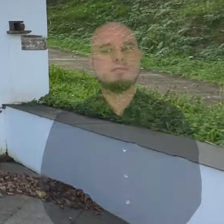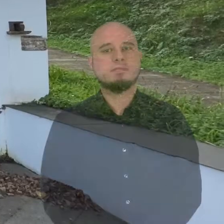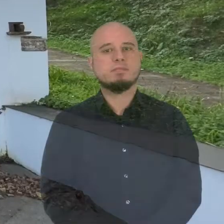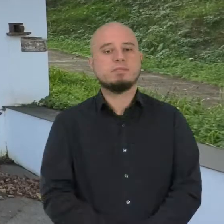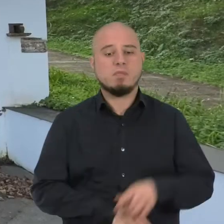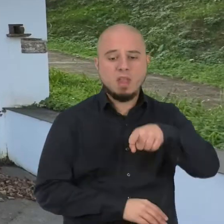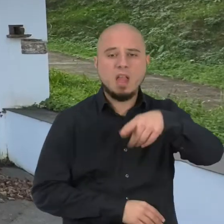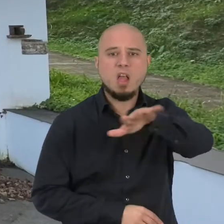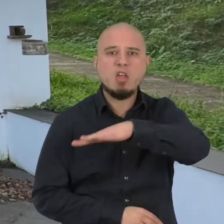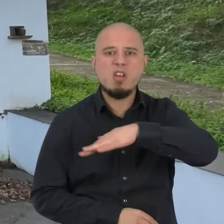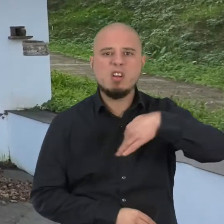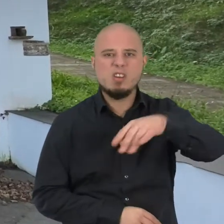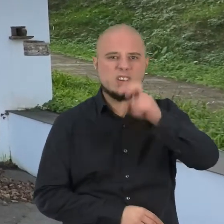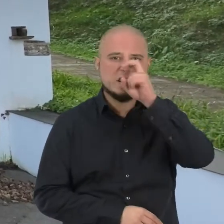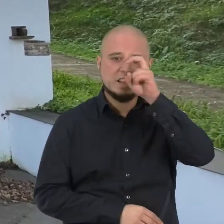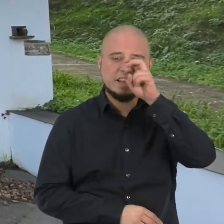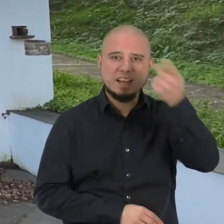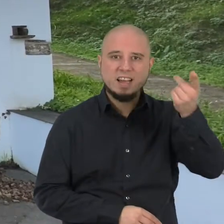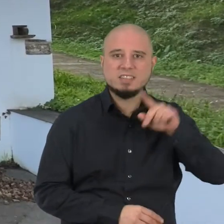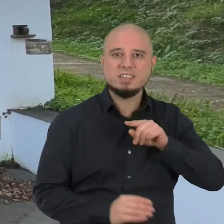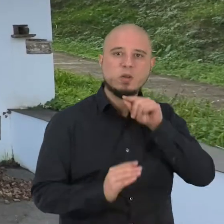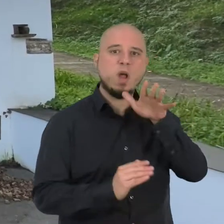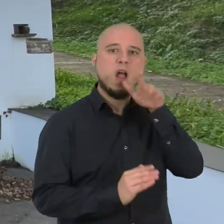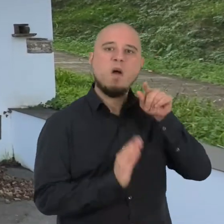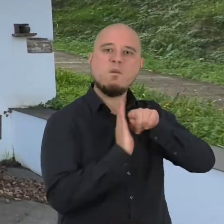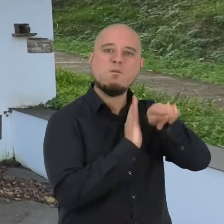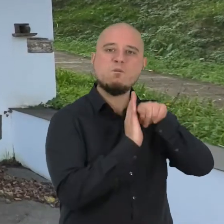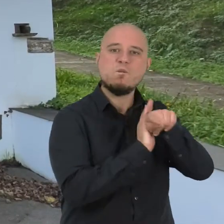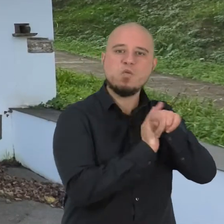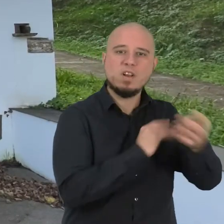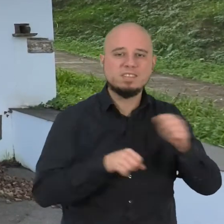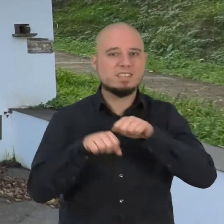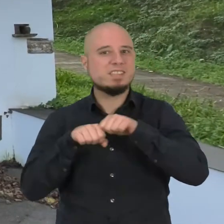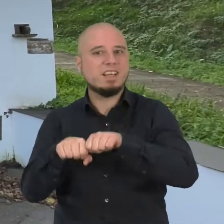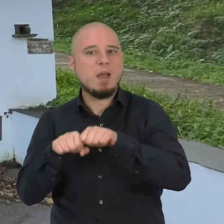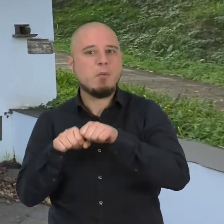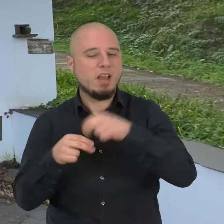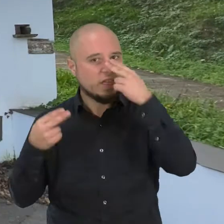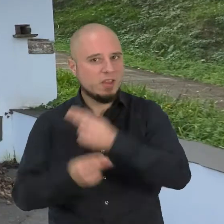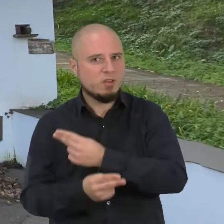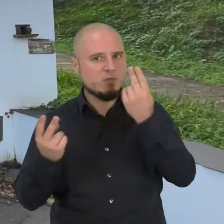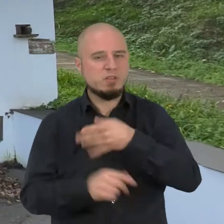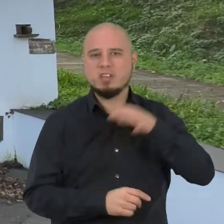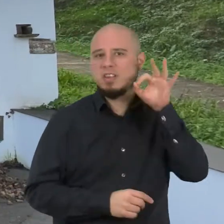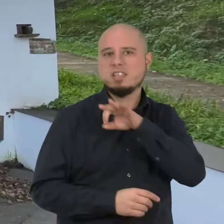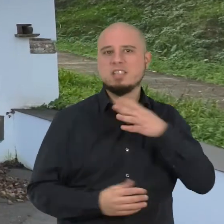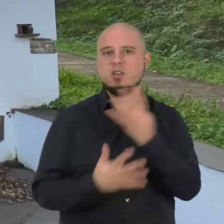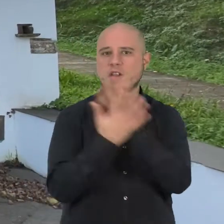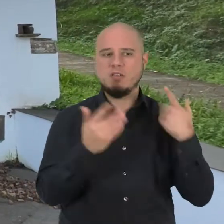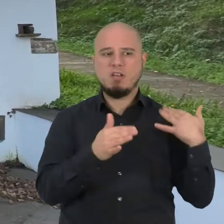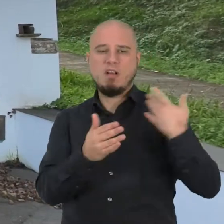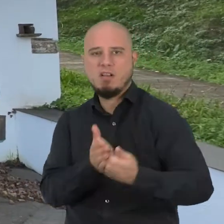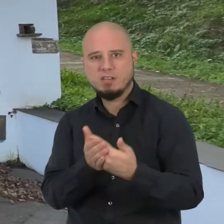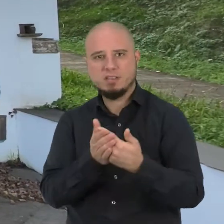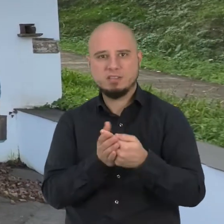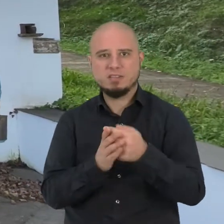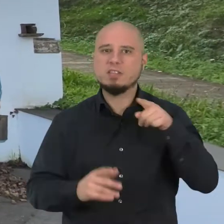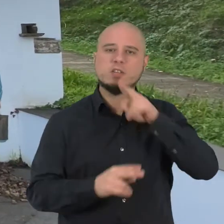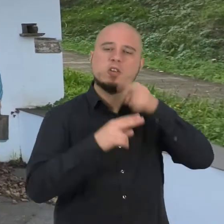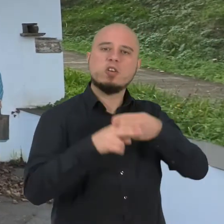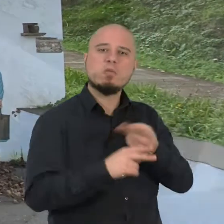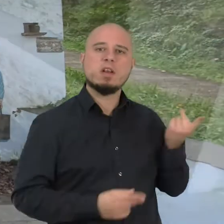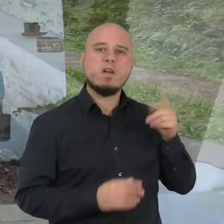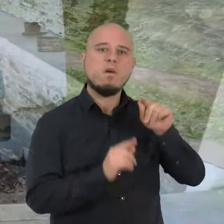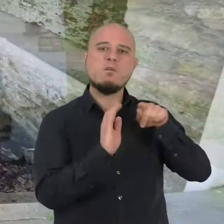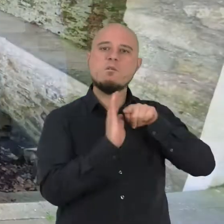Te encuentras en la antigua fuente y lavadero públicos de Castropol que funcionan desde finales del siglo XIX, conocida también como Fuente de